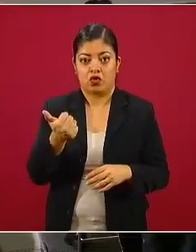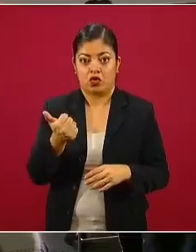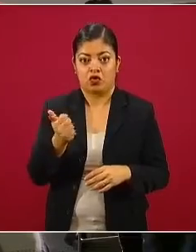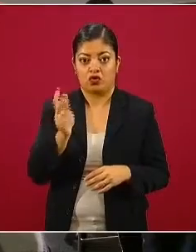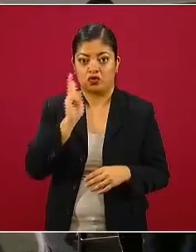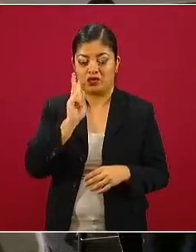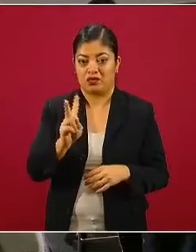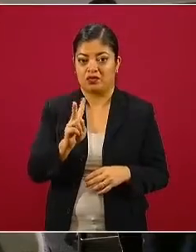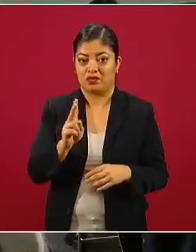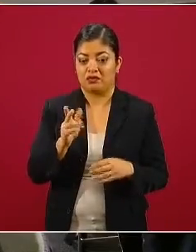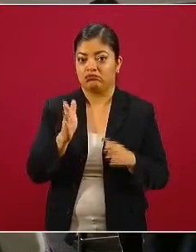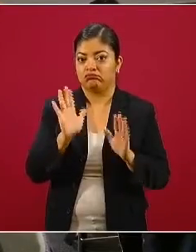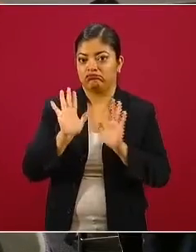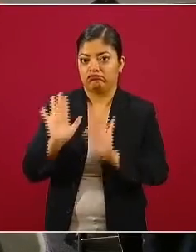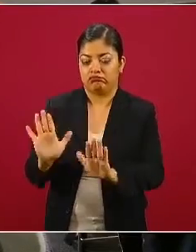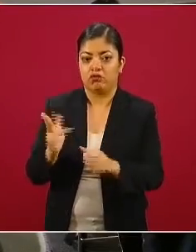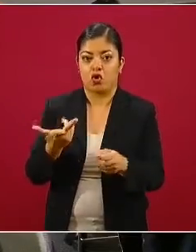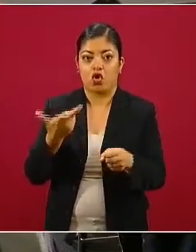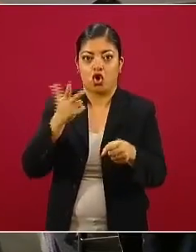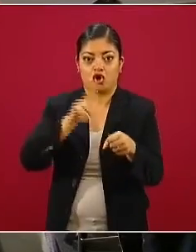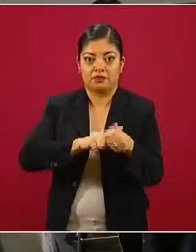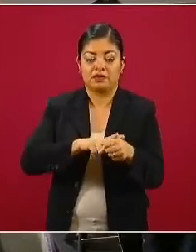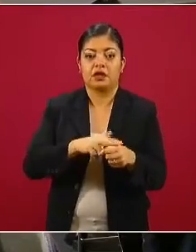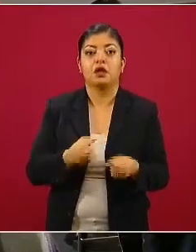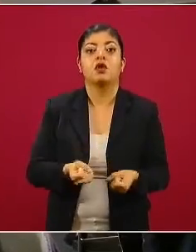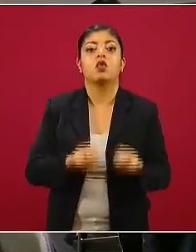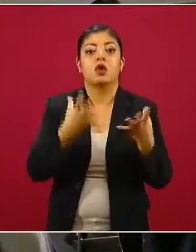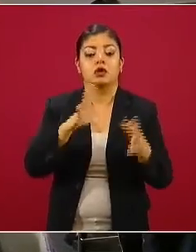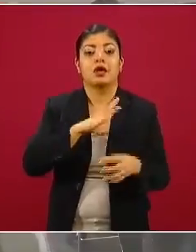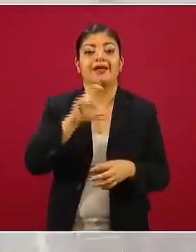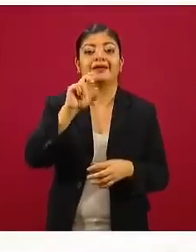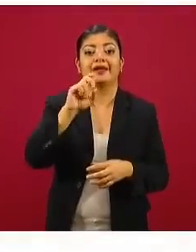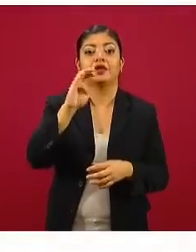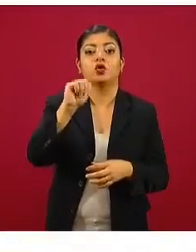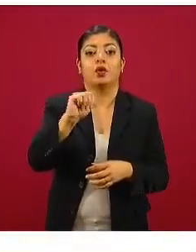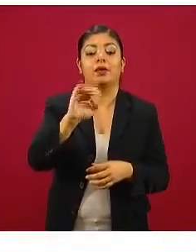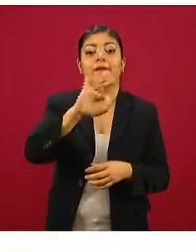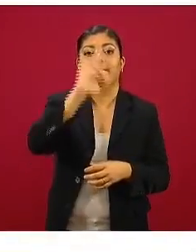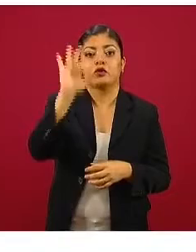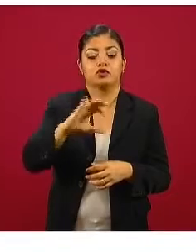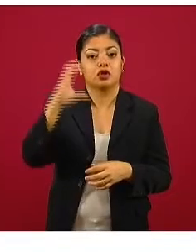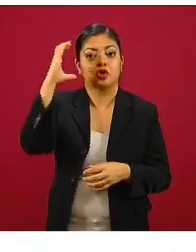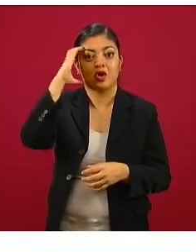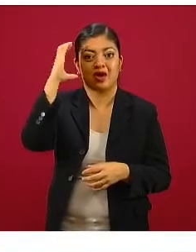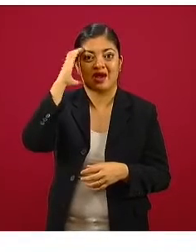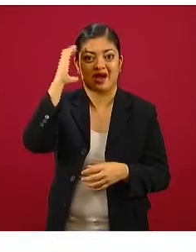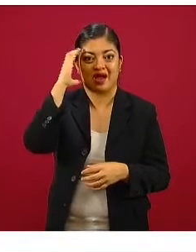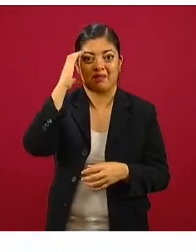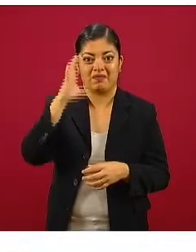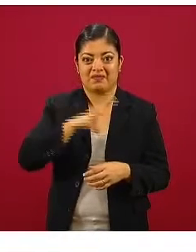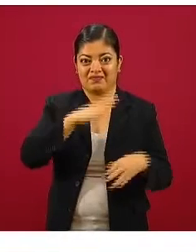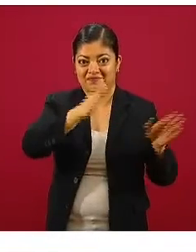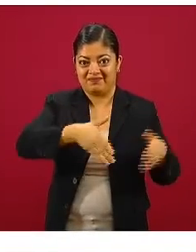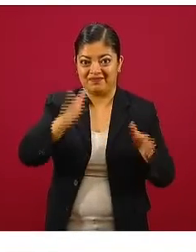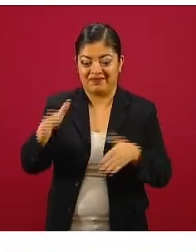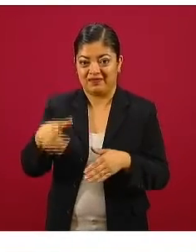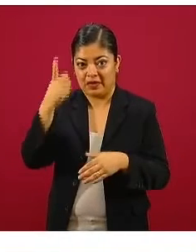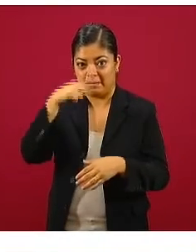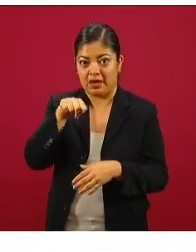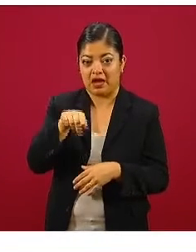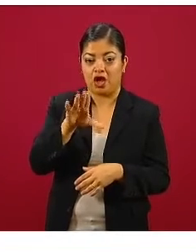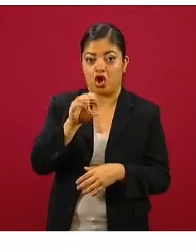disponibilidad hospitalaria, la resumiremos en que tenemos 39 por ciento de las camas destinadas a COVID,